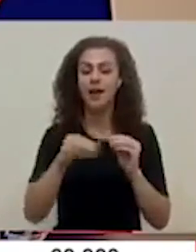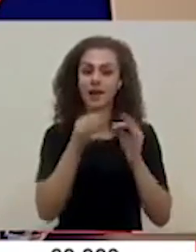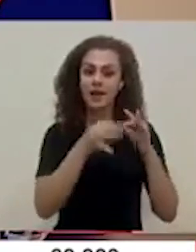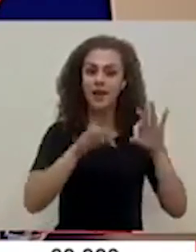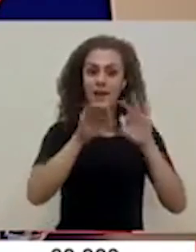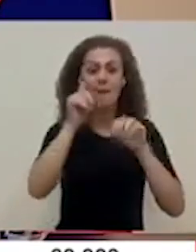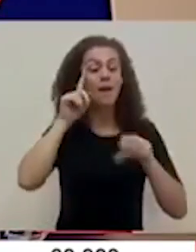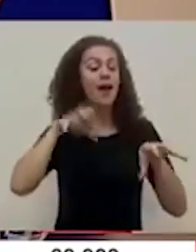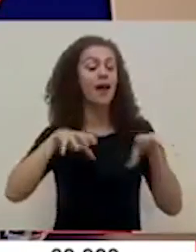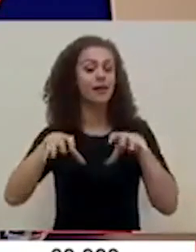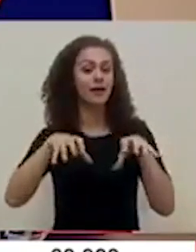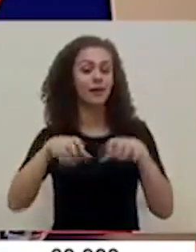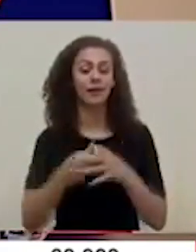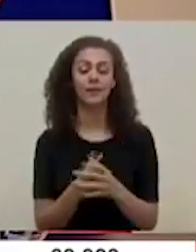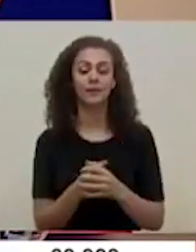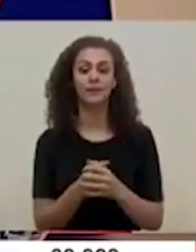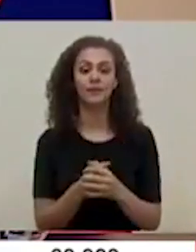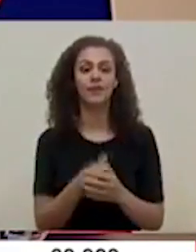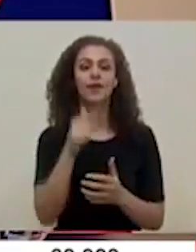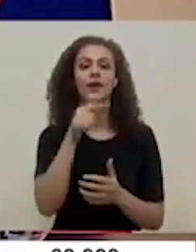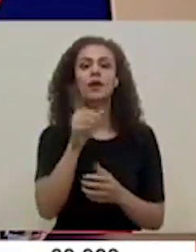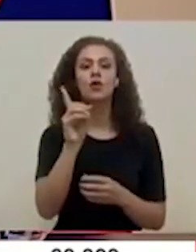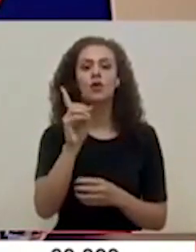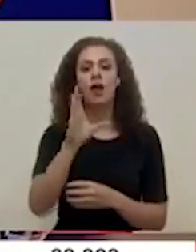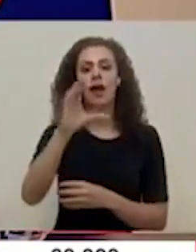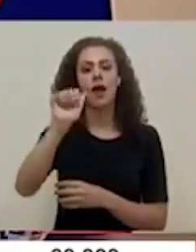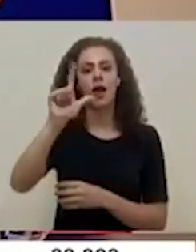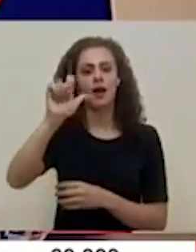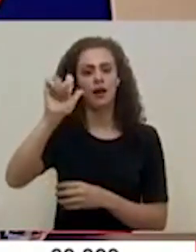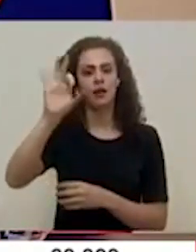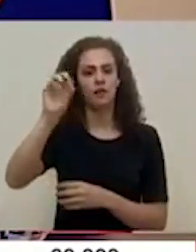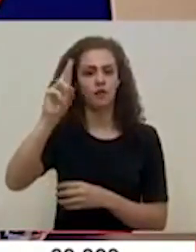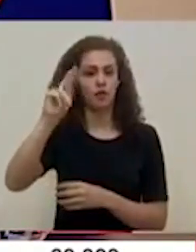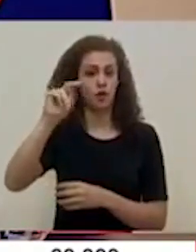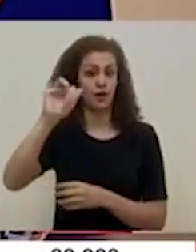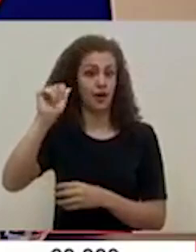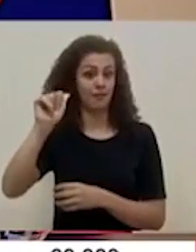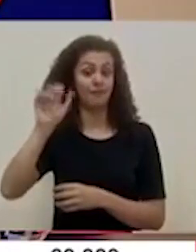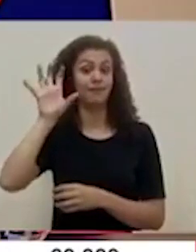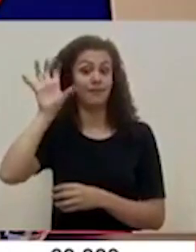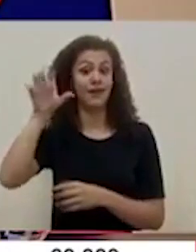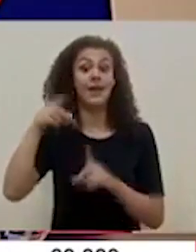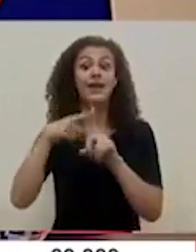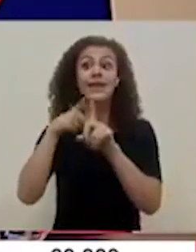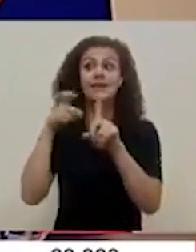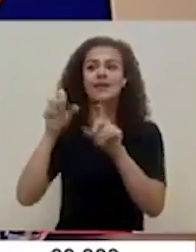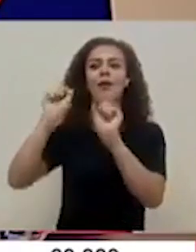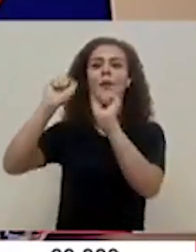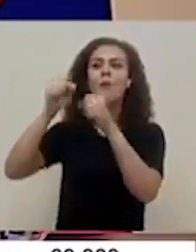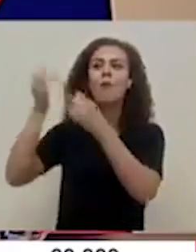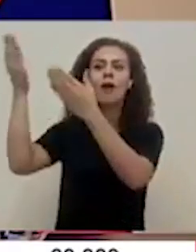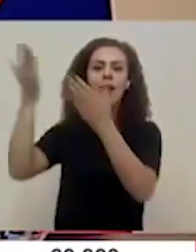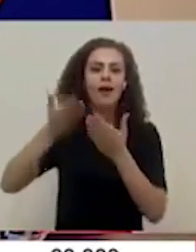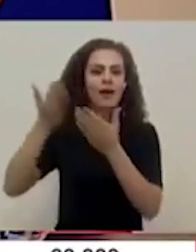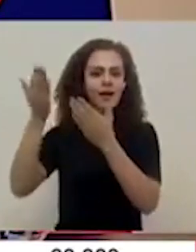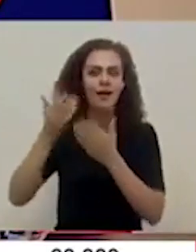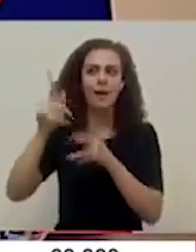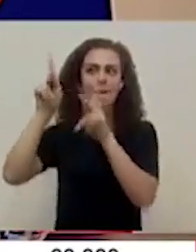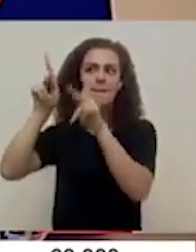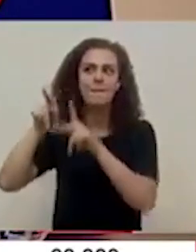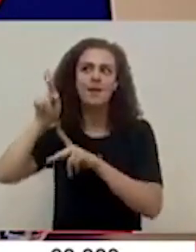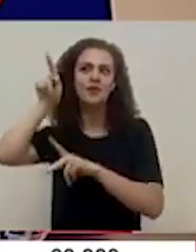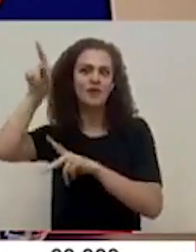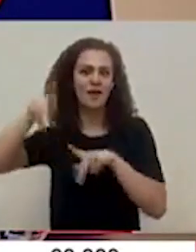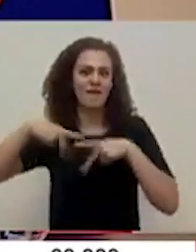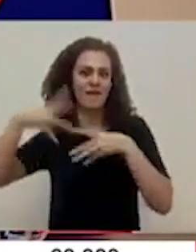cierto, para la dinámica, que es el estado de California, y desde el cual podrán provenir sus residentes